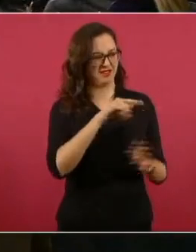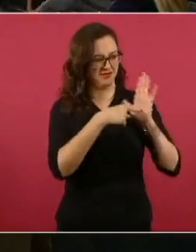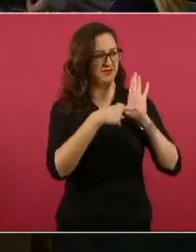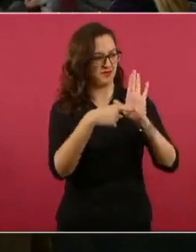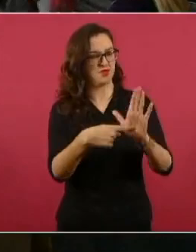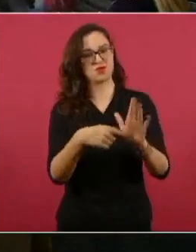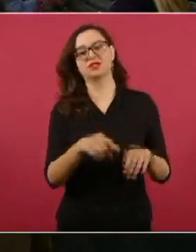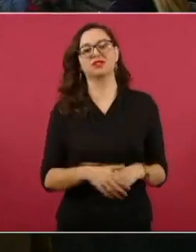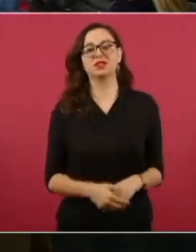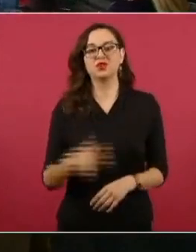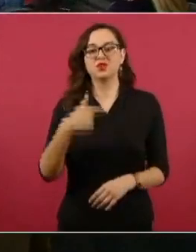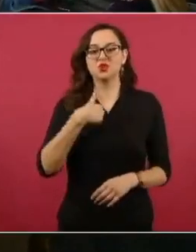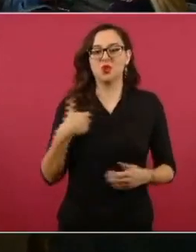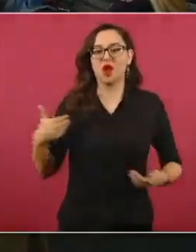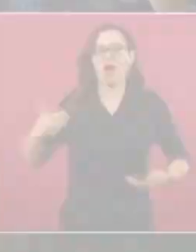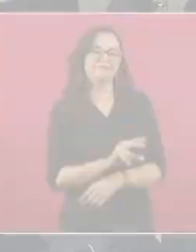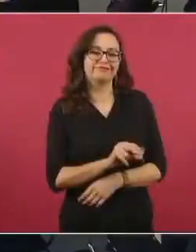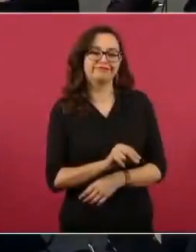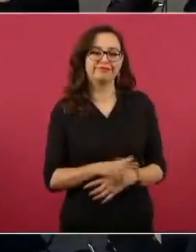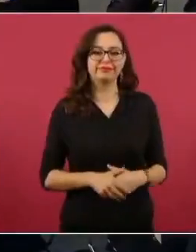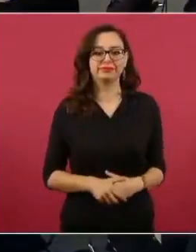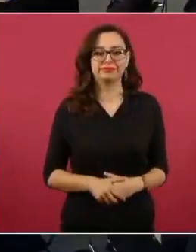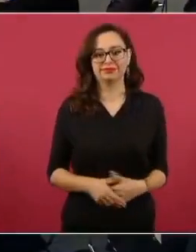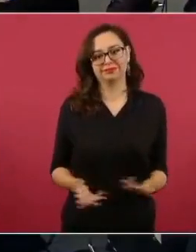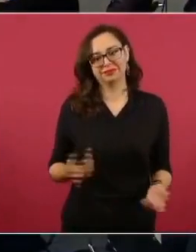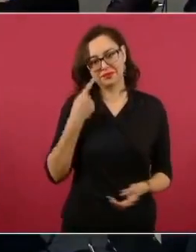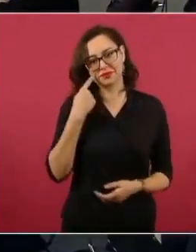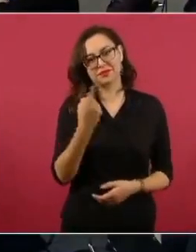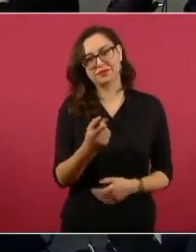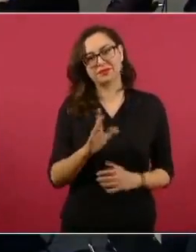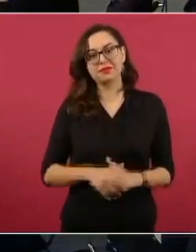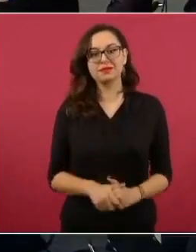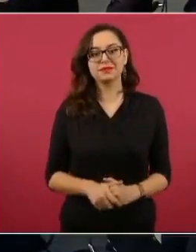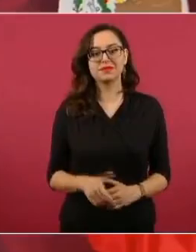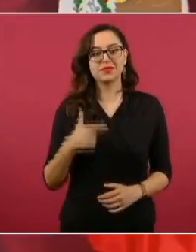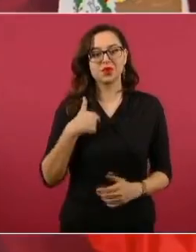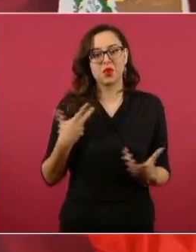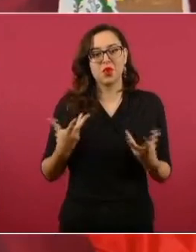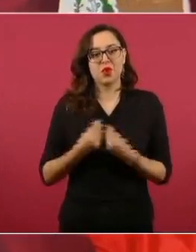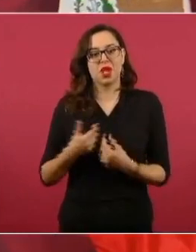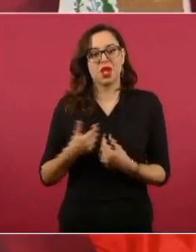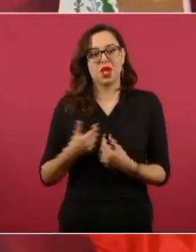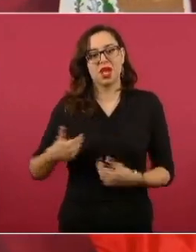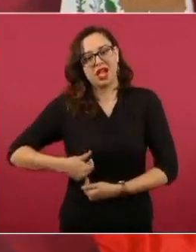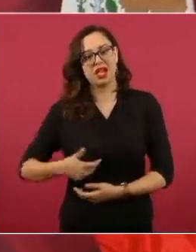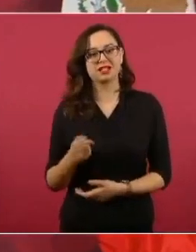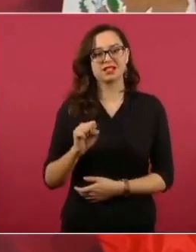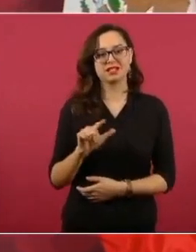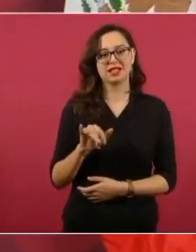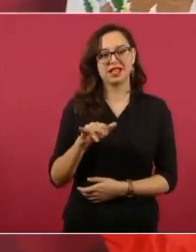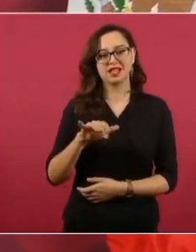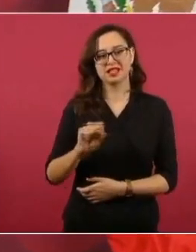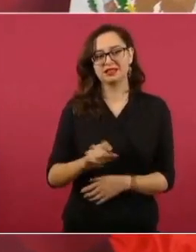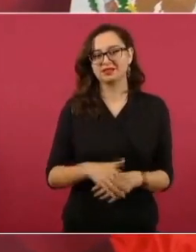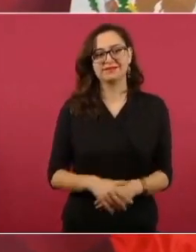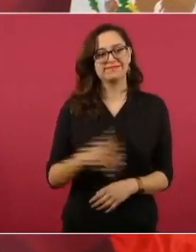Donde estoy con Salinas, mire, estoy con Salinas, pero es falso.